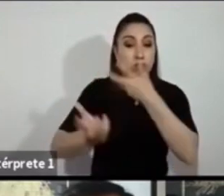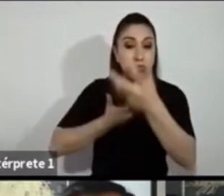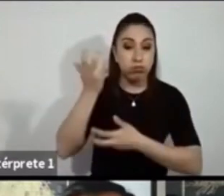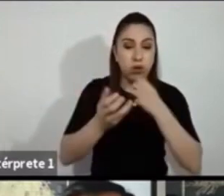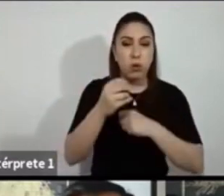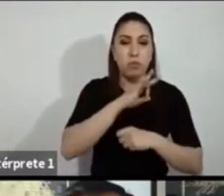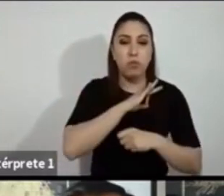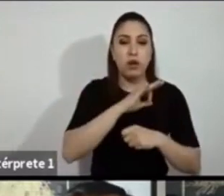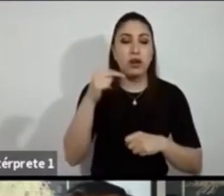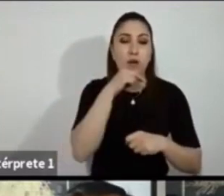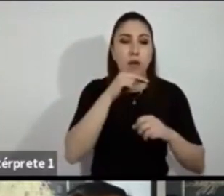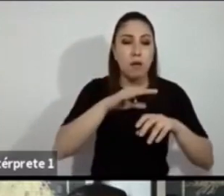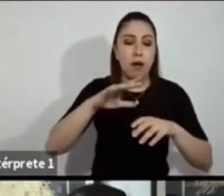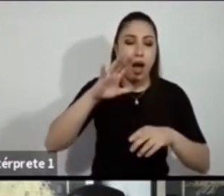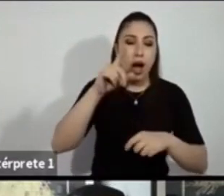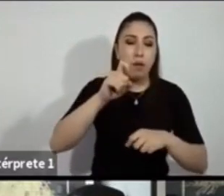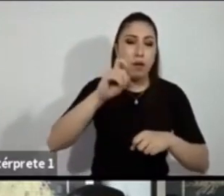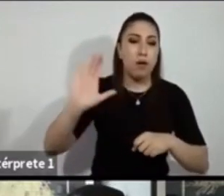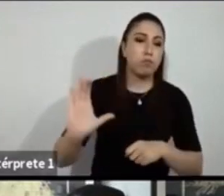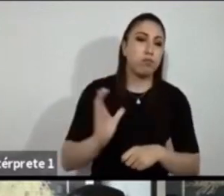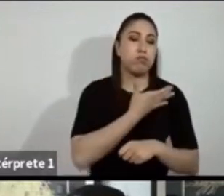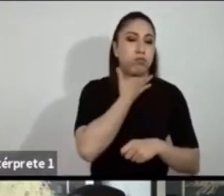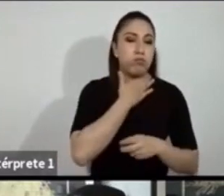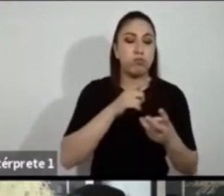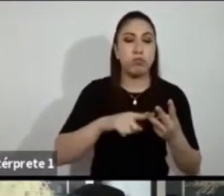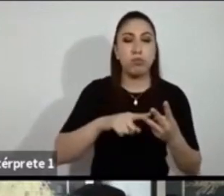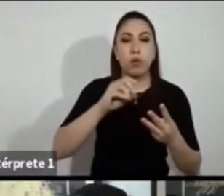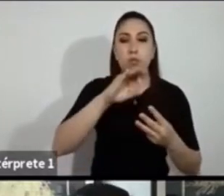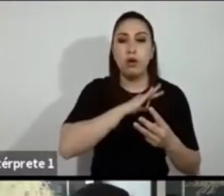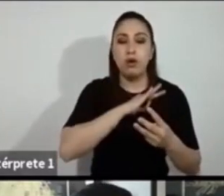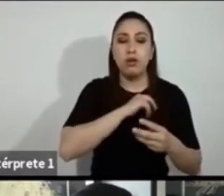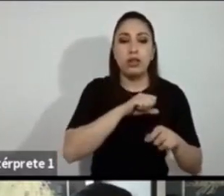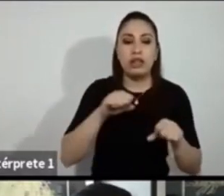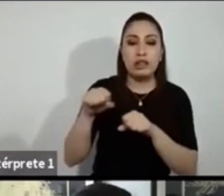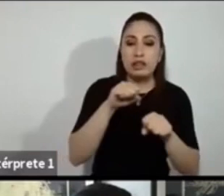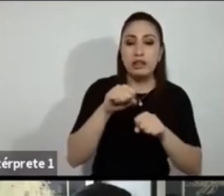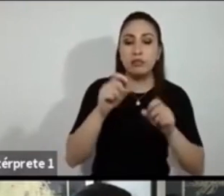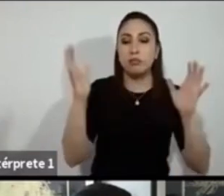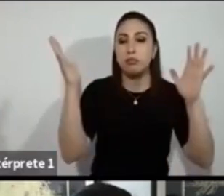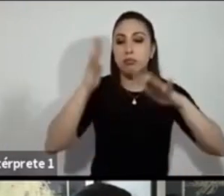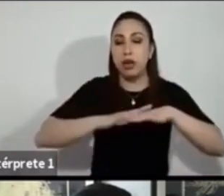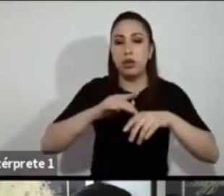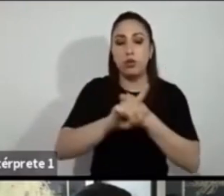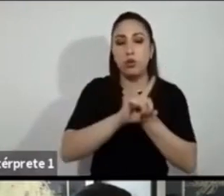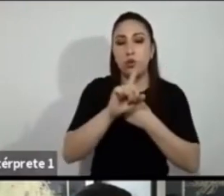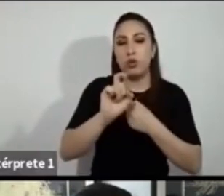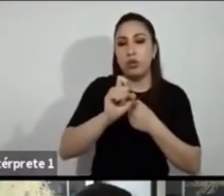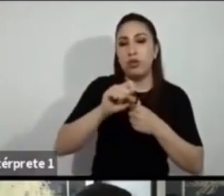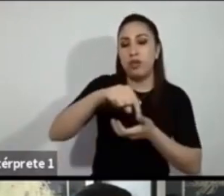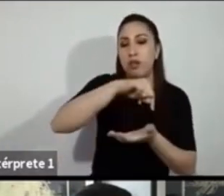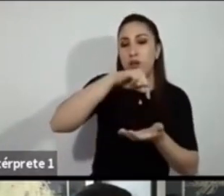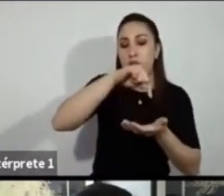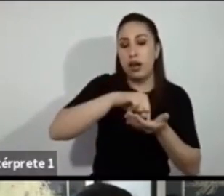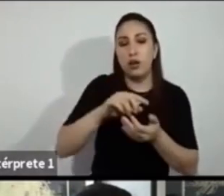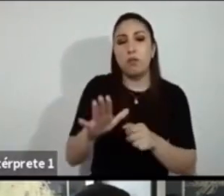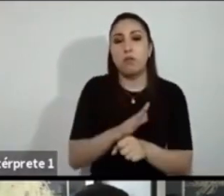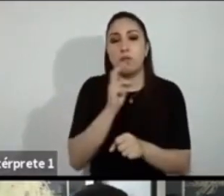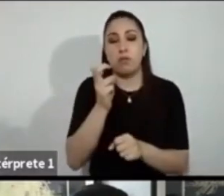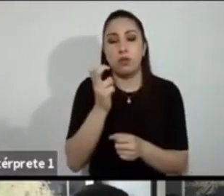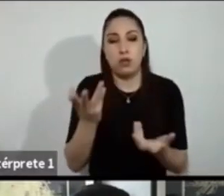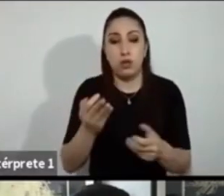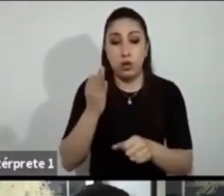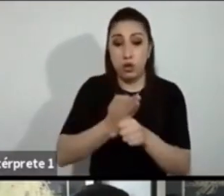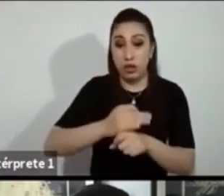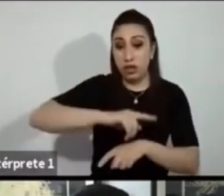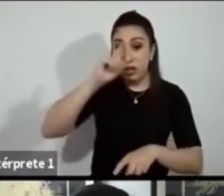desconocemos el origen de la iniciativa para pretender desaparecer de un